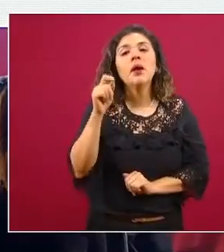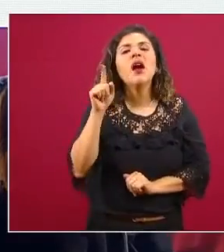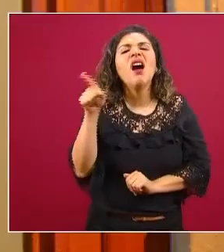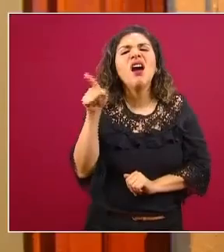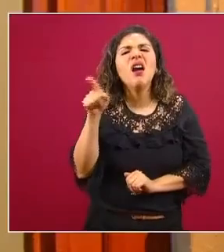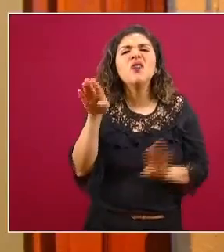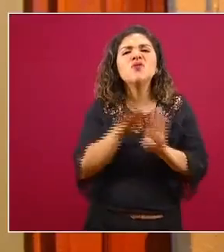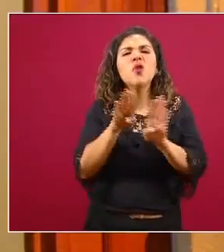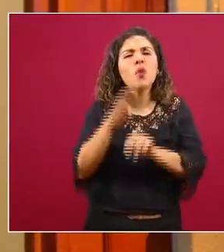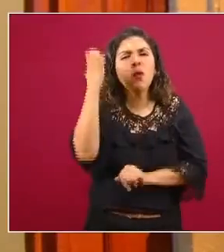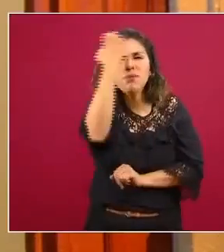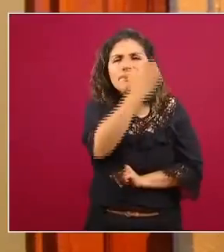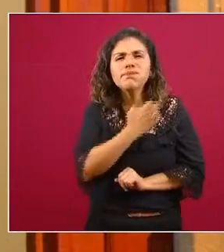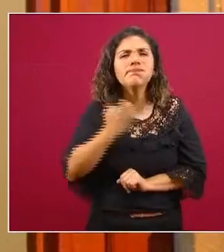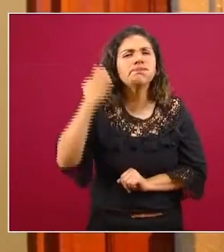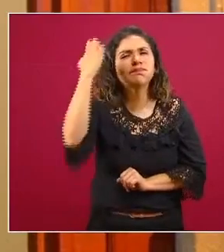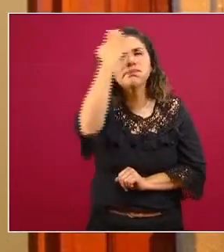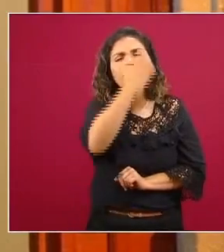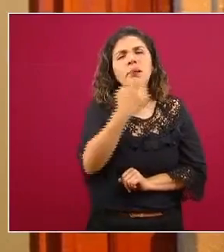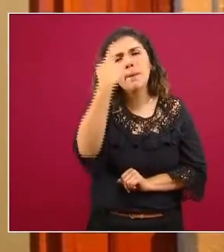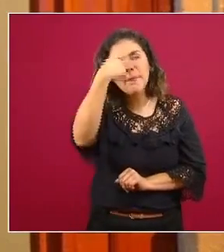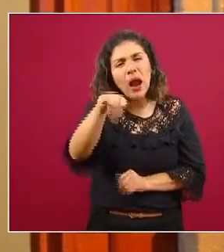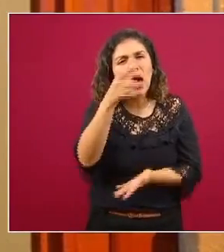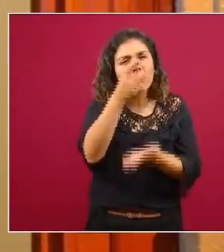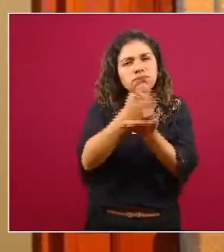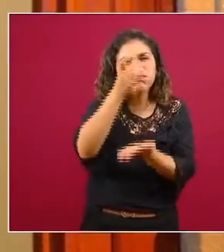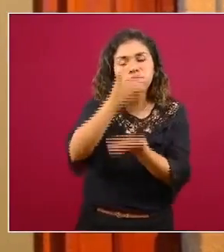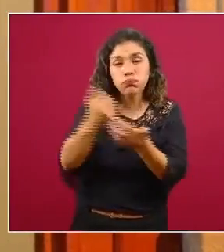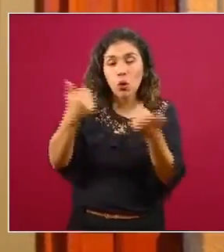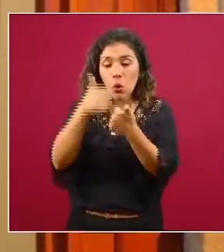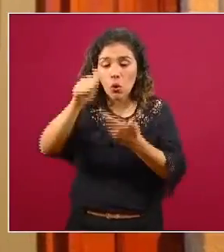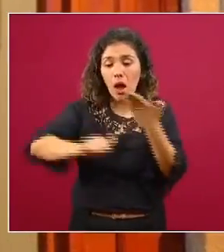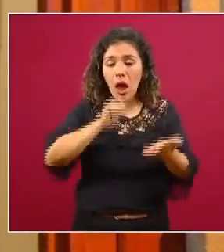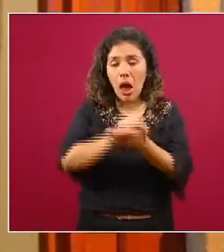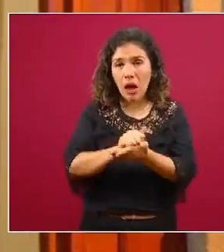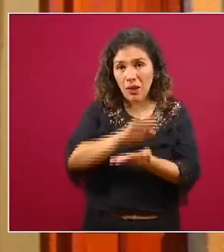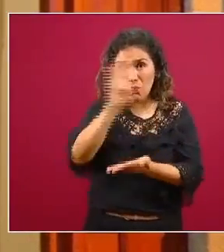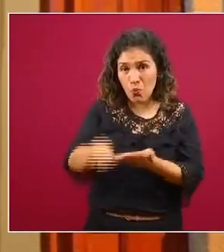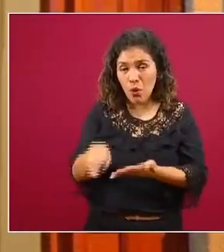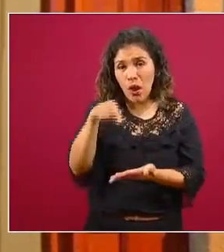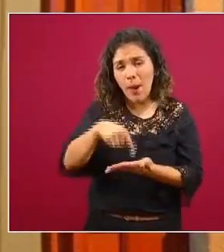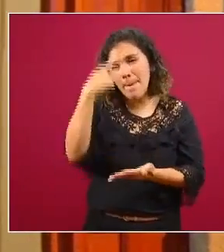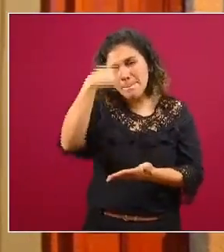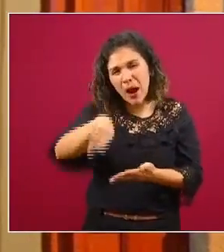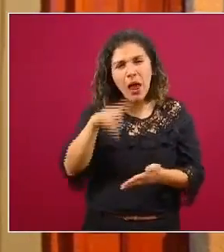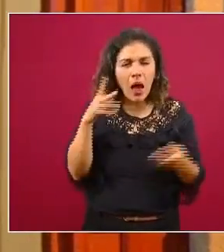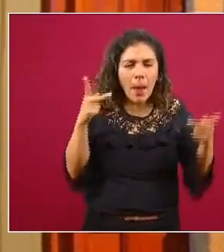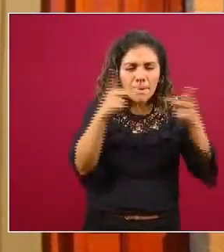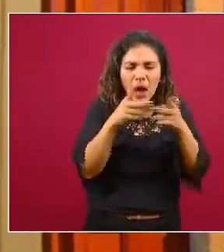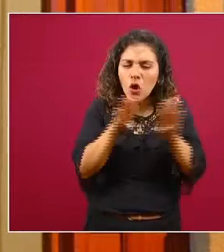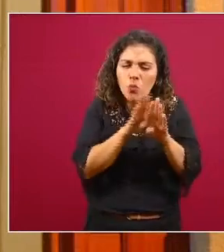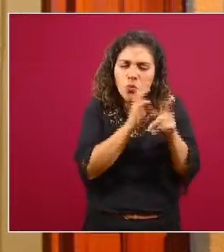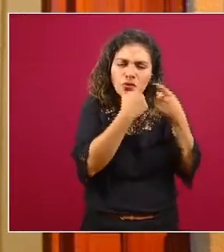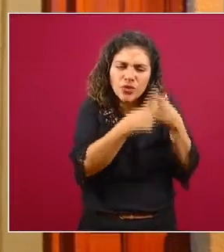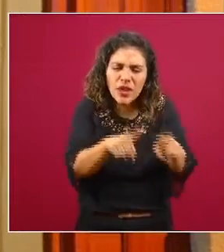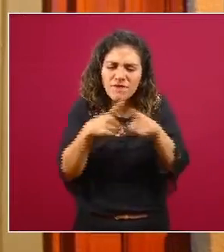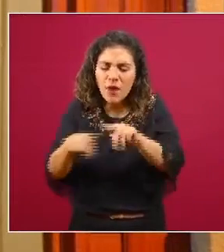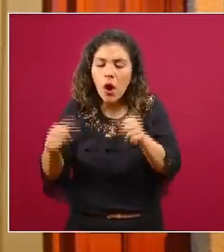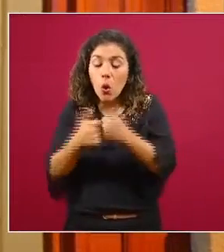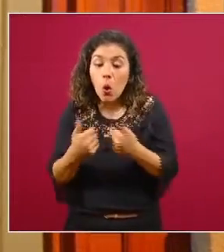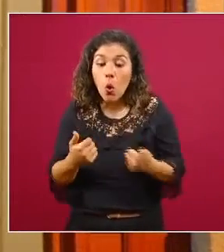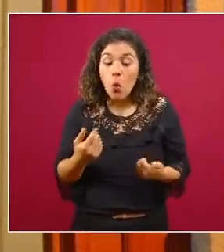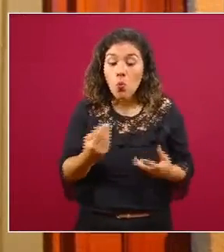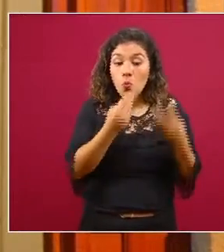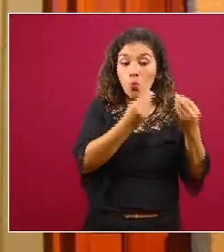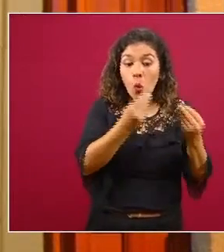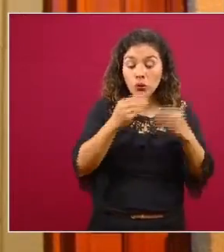con el análisis de los diagnósticos en las actas de defunción buscando tratar de diferenciar esto que se ha mencionado en el exceso